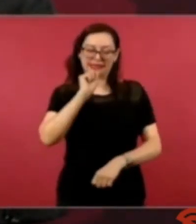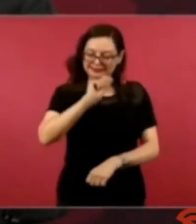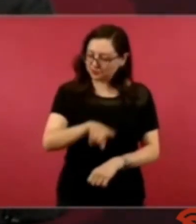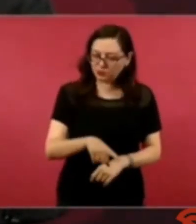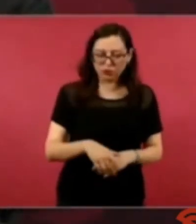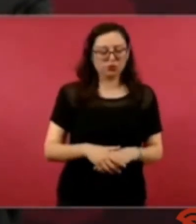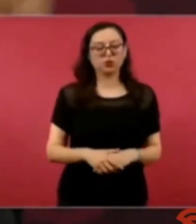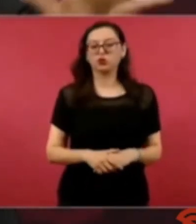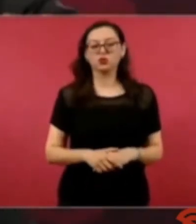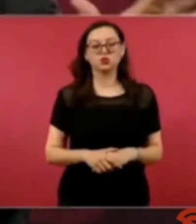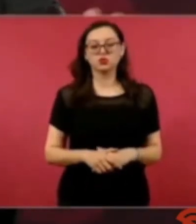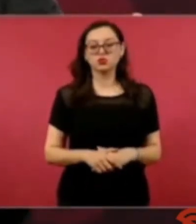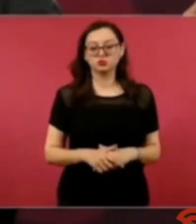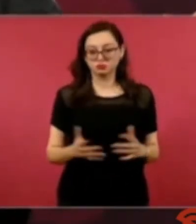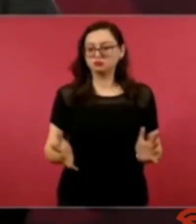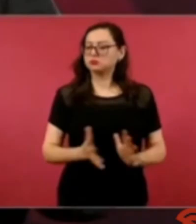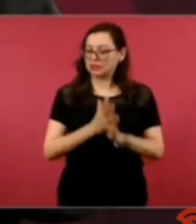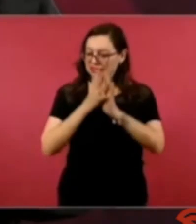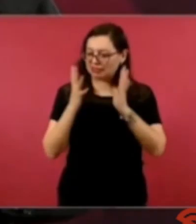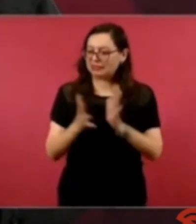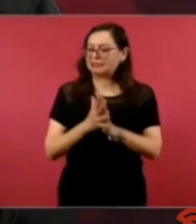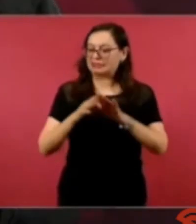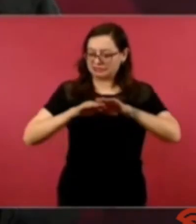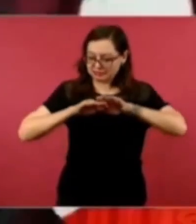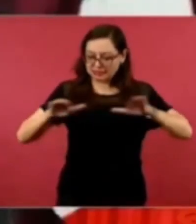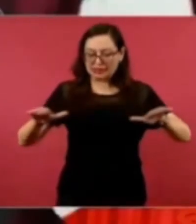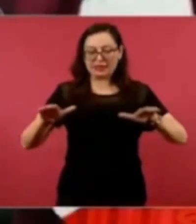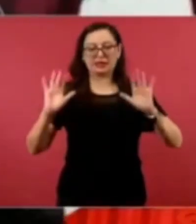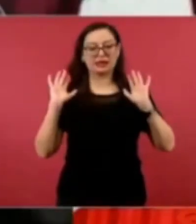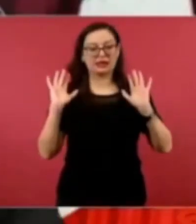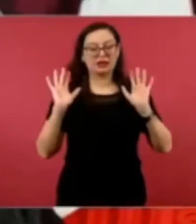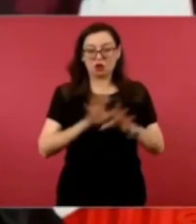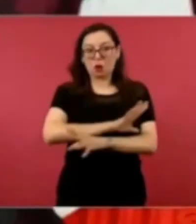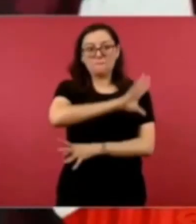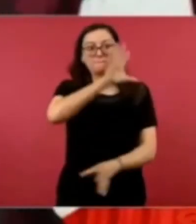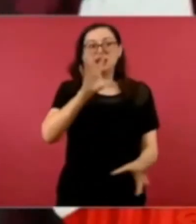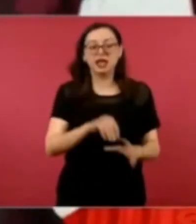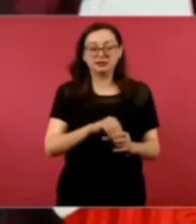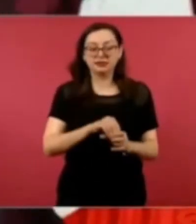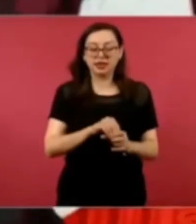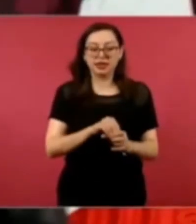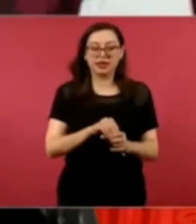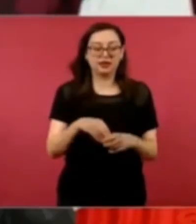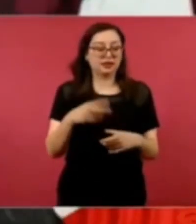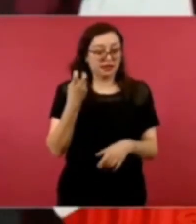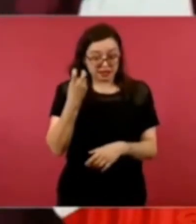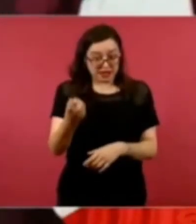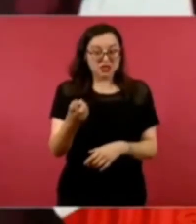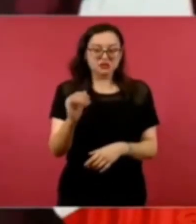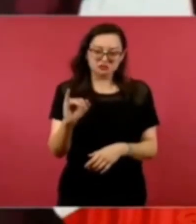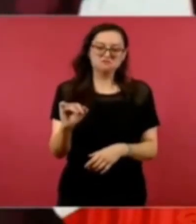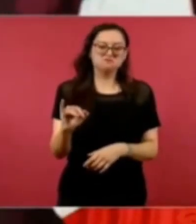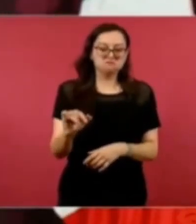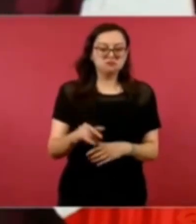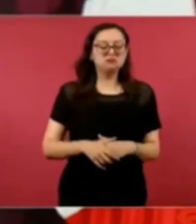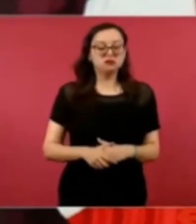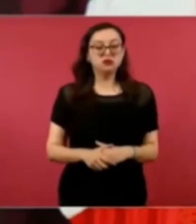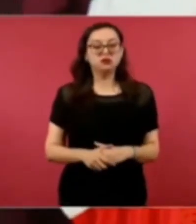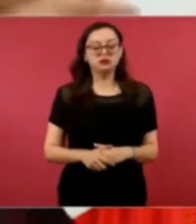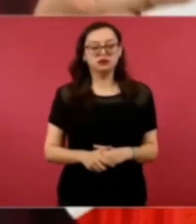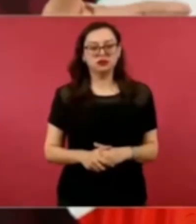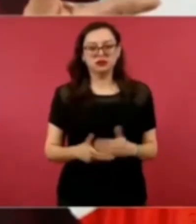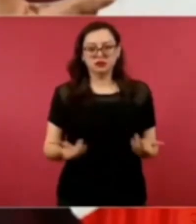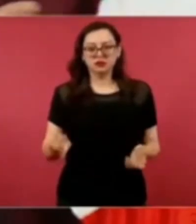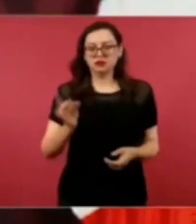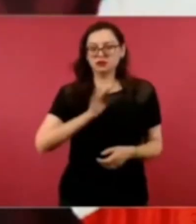nada más democracia plena completa ¿por qué